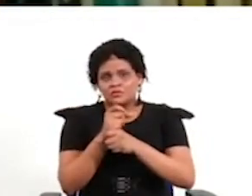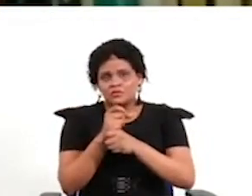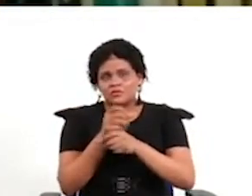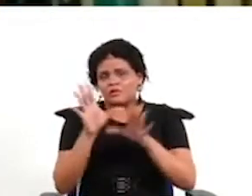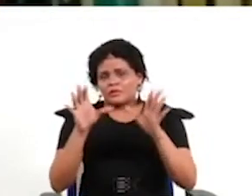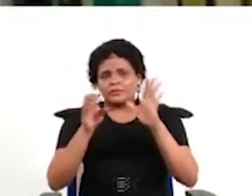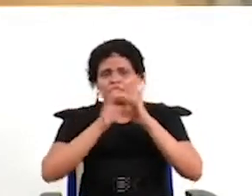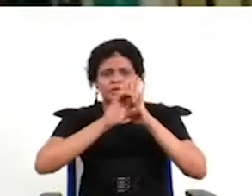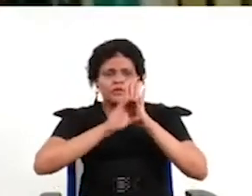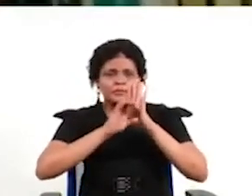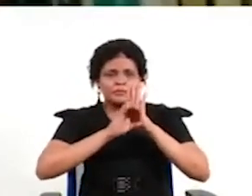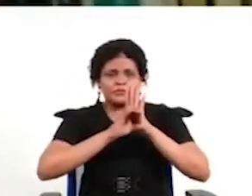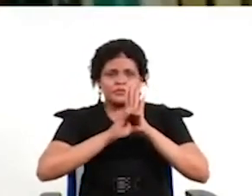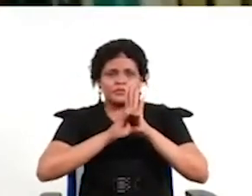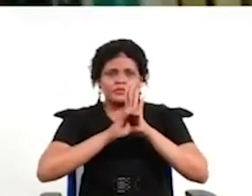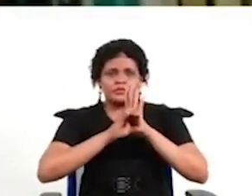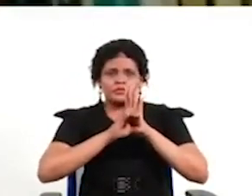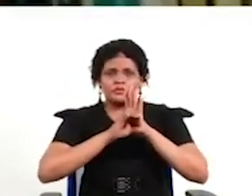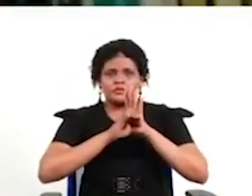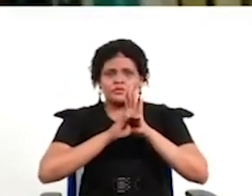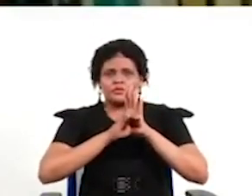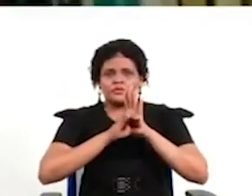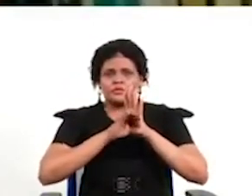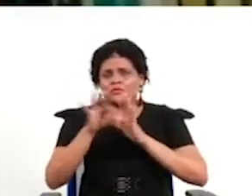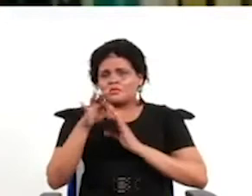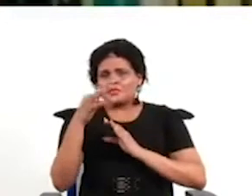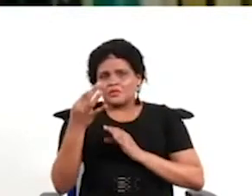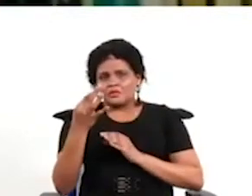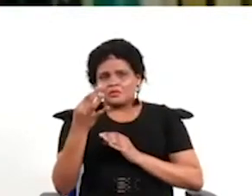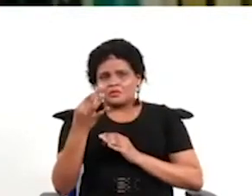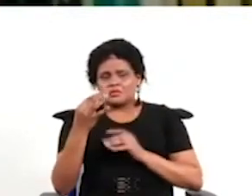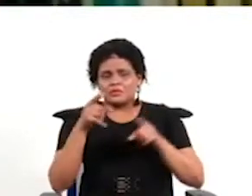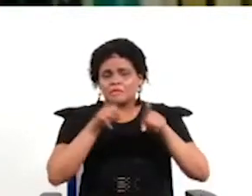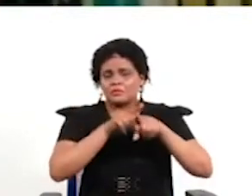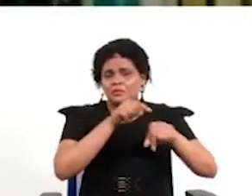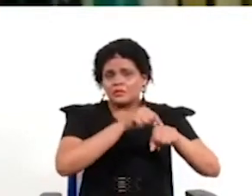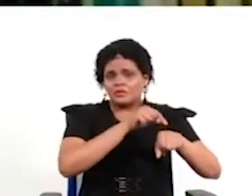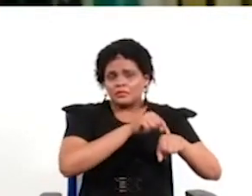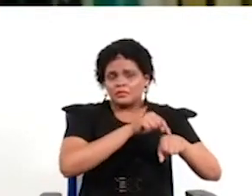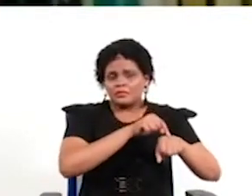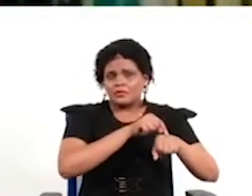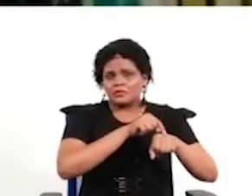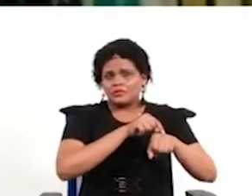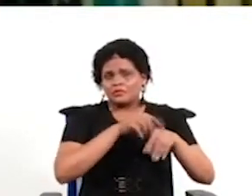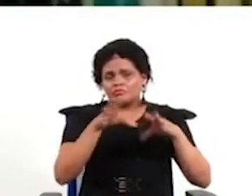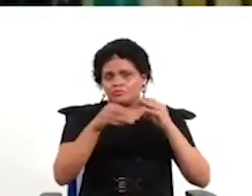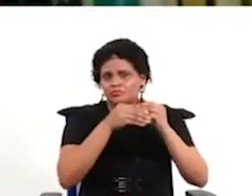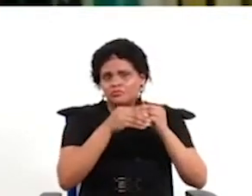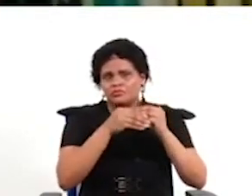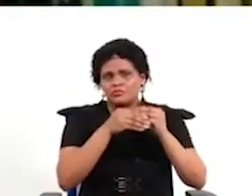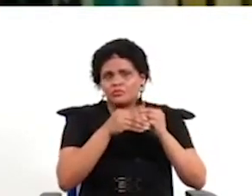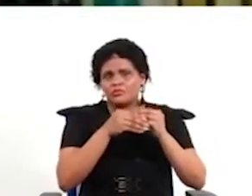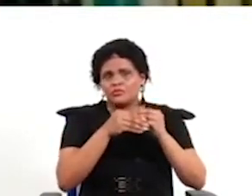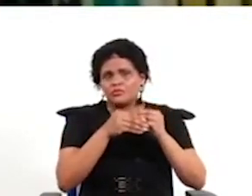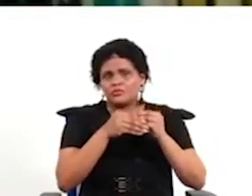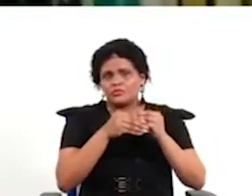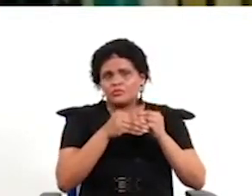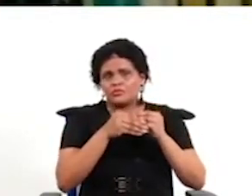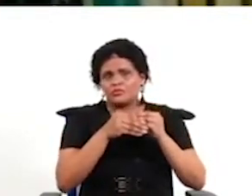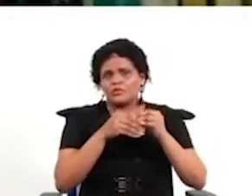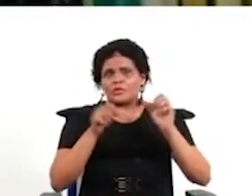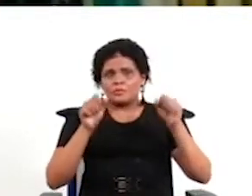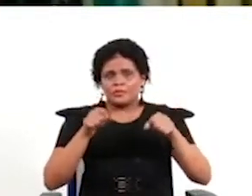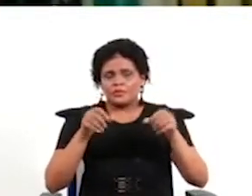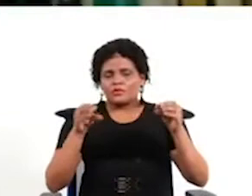con centenares y centenares de personas y un tiempo muy acotado no es creíble entonces esto también como una